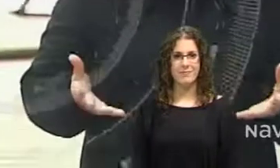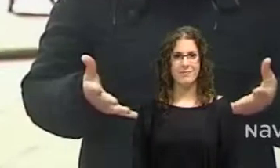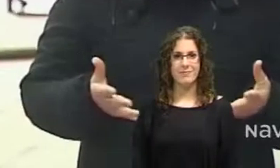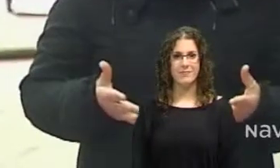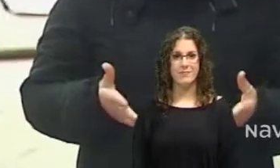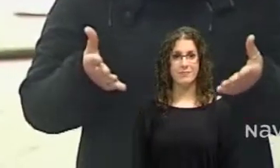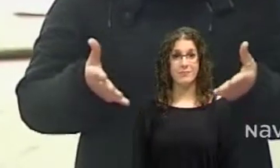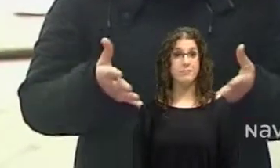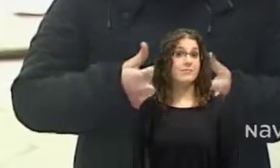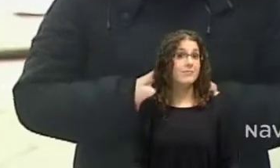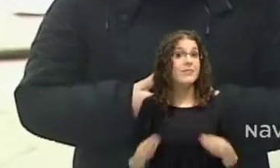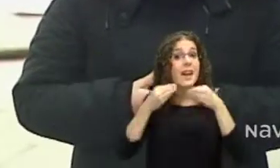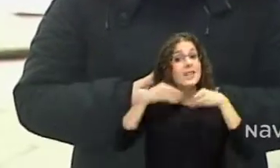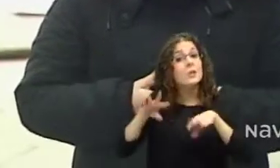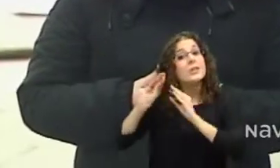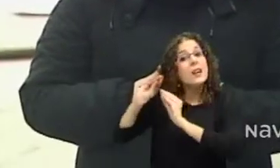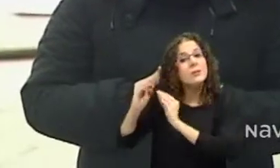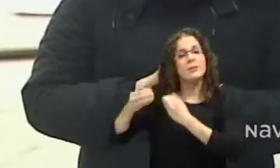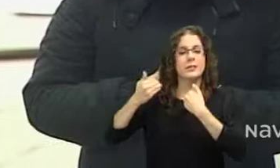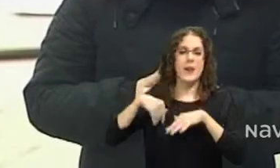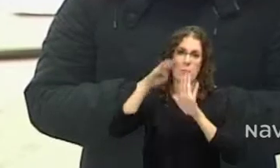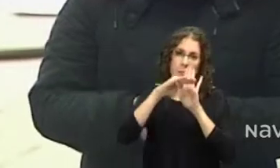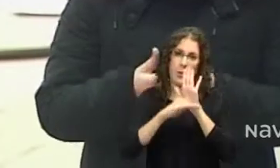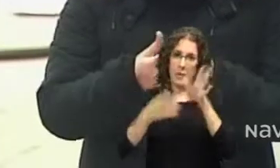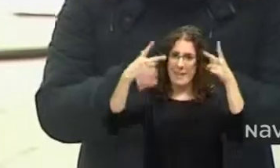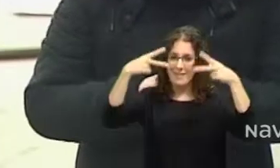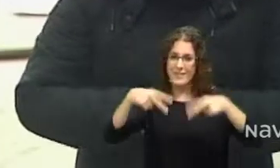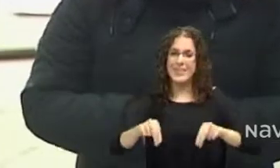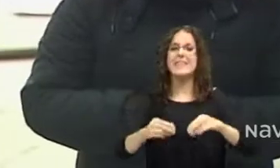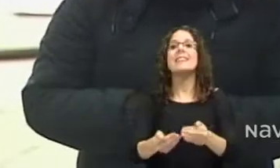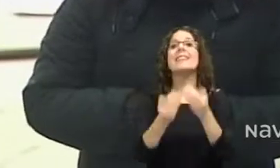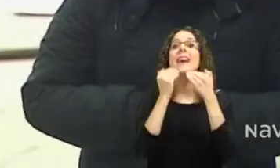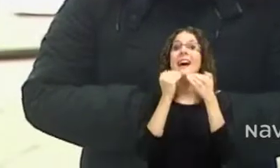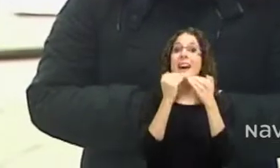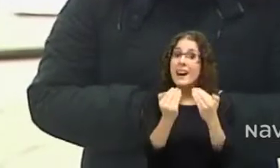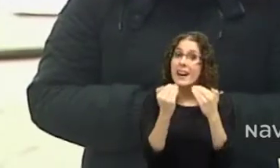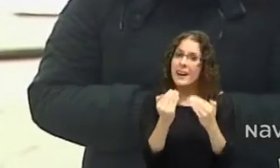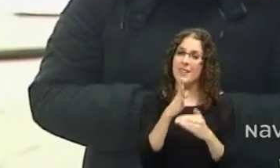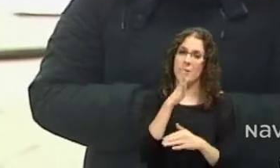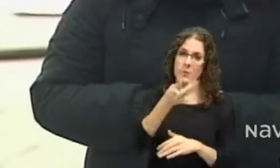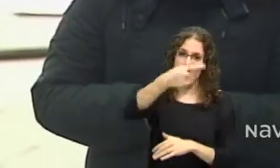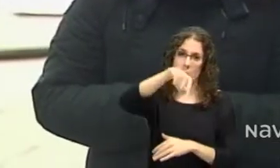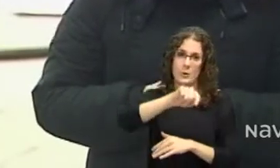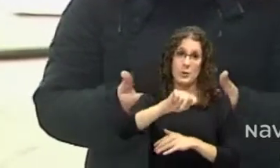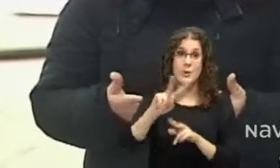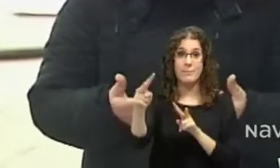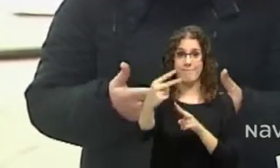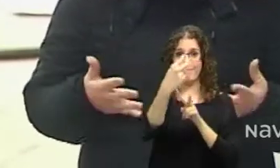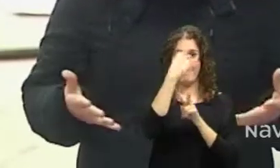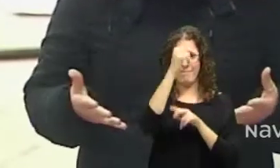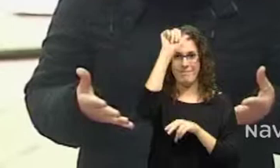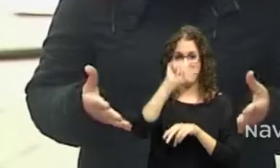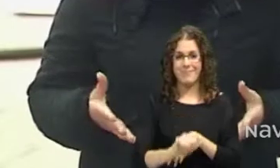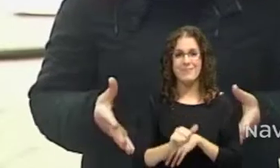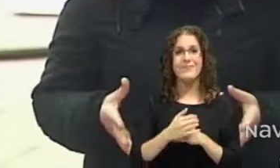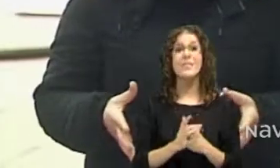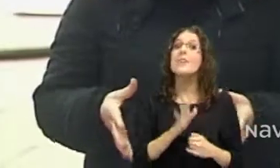Y así con la historia de Fernando terminamos nuestro programa de hoy. Muchísimas gracias por habernos acompañado al otro lado del televisor. Y